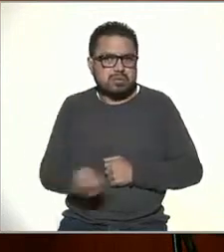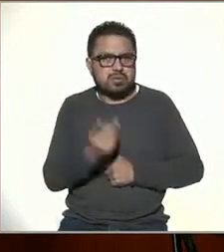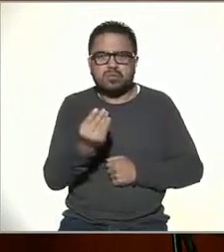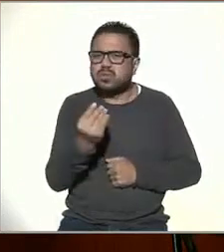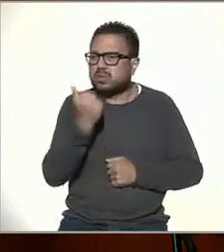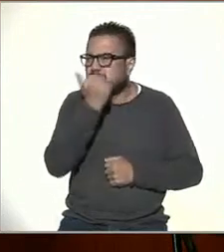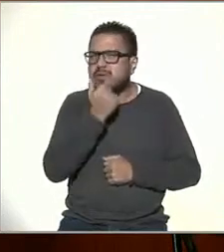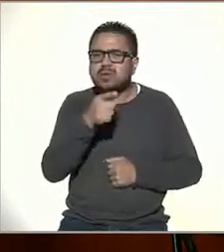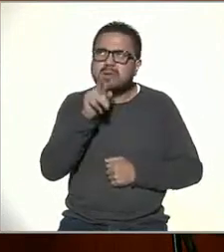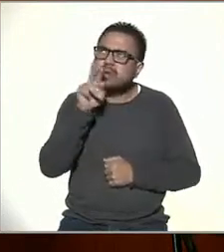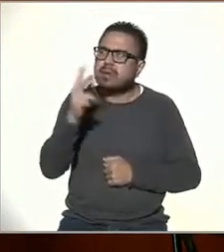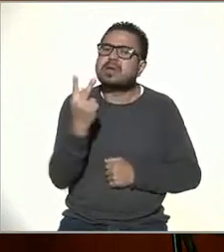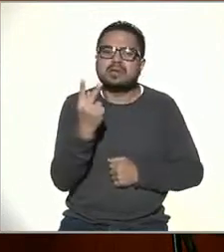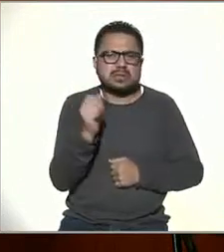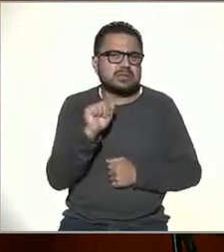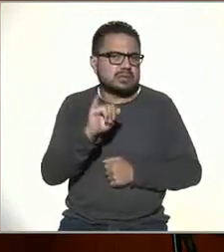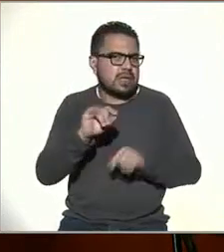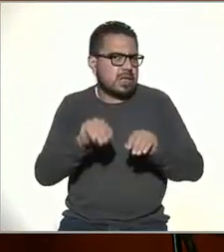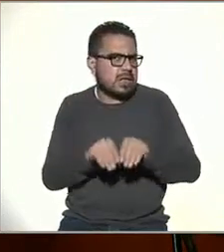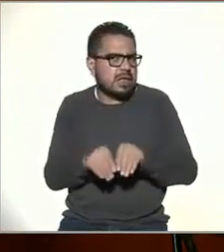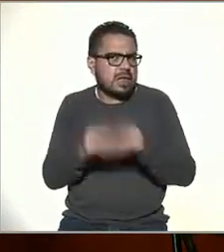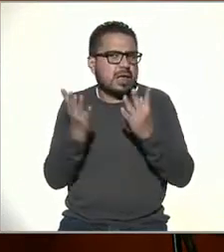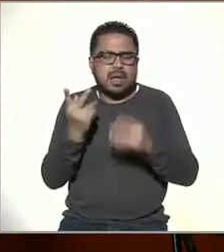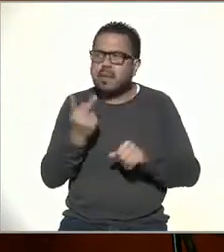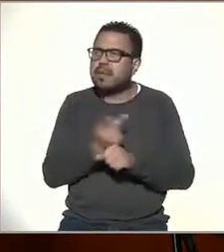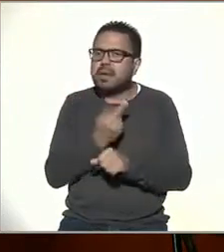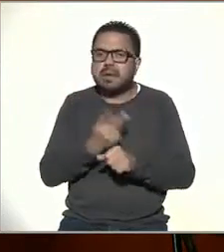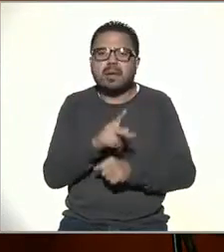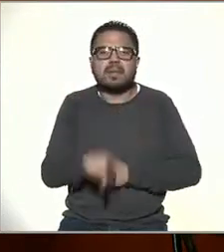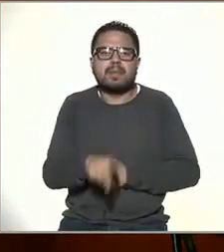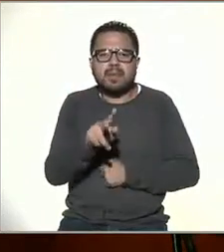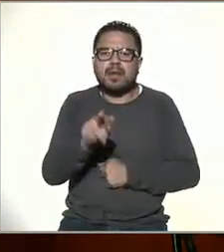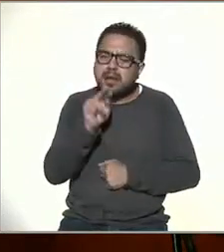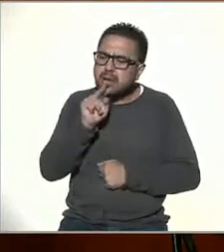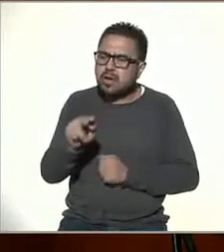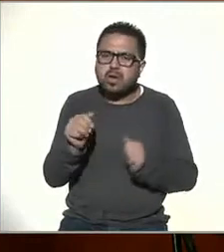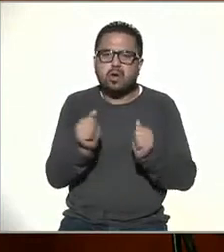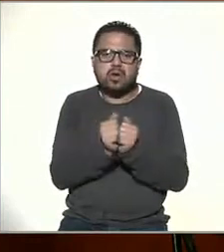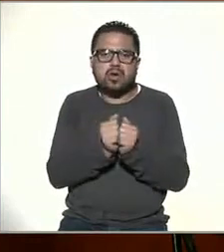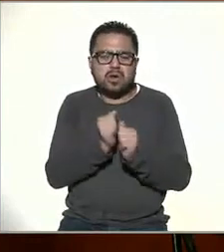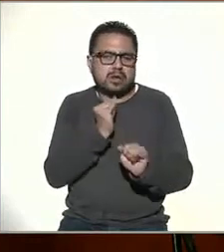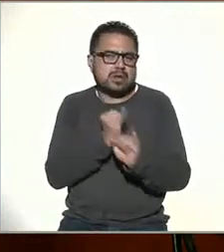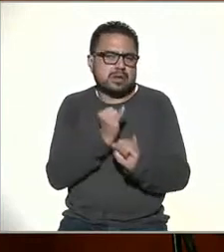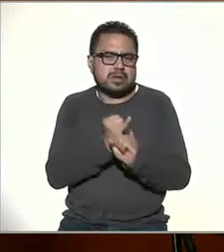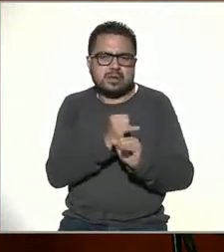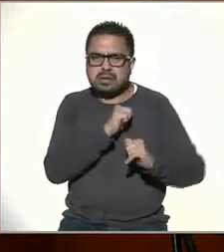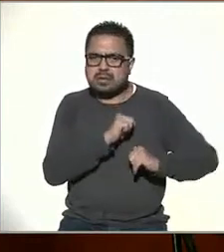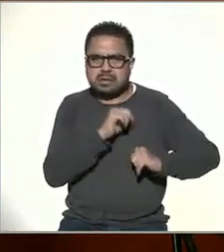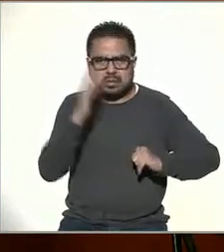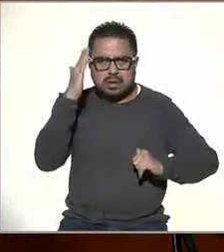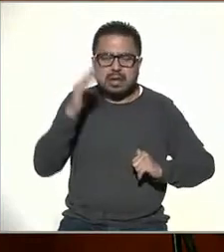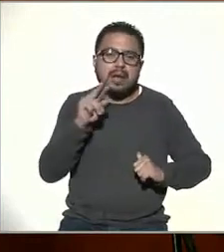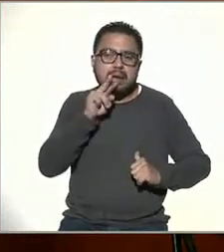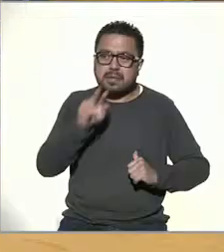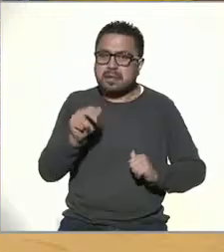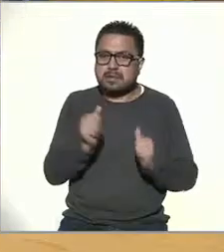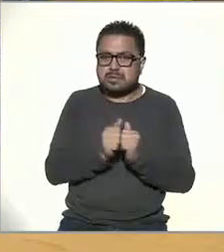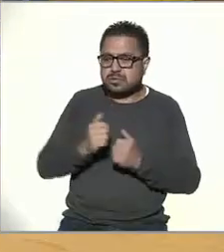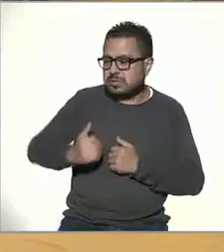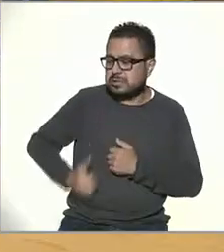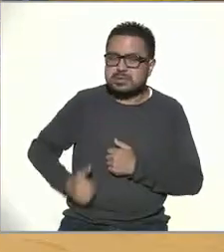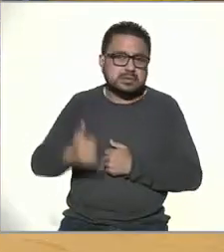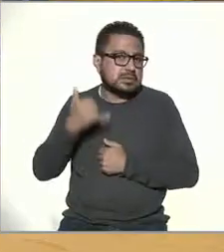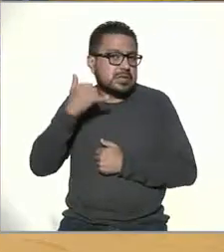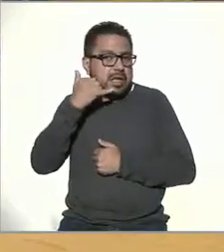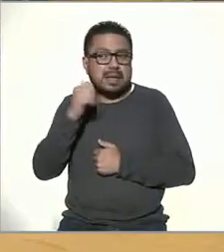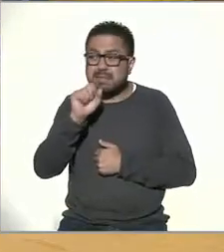mis alumnos, ¿ven la televisión? Claro, están muy enterados de lo que ocurre, pero ya lo ven o consumen desde la misma Internet. Y lo ven desde su celular, ¿eh?